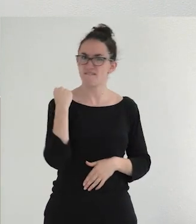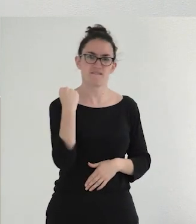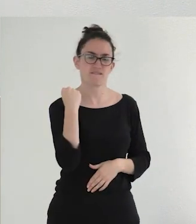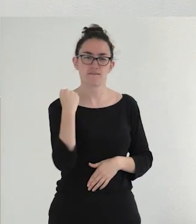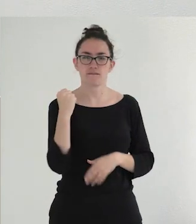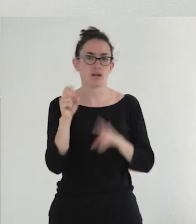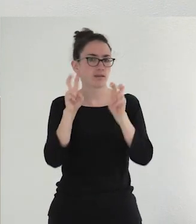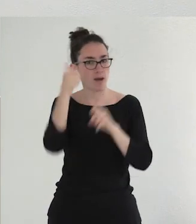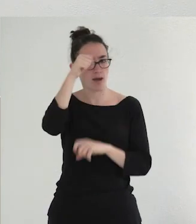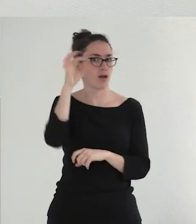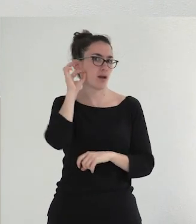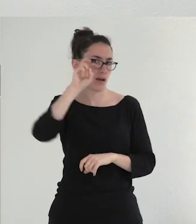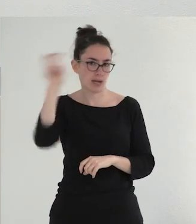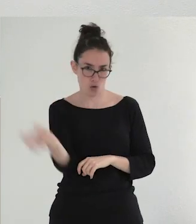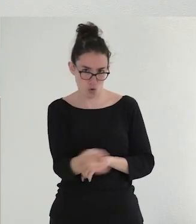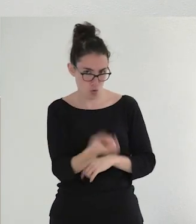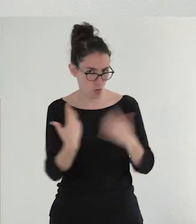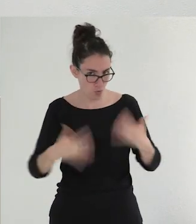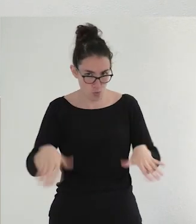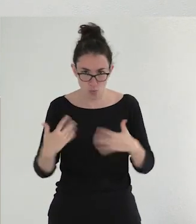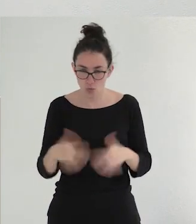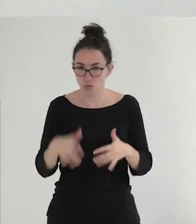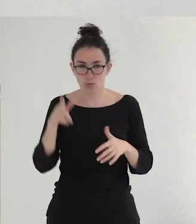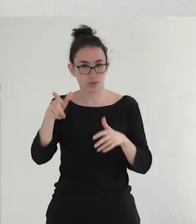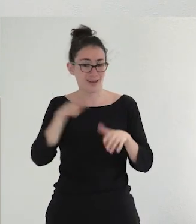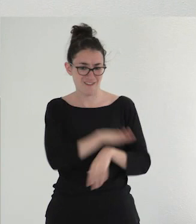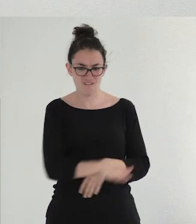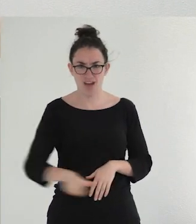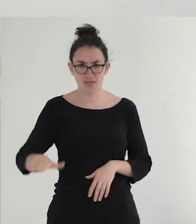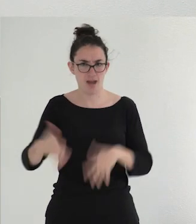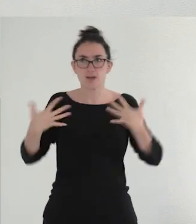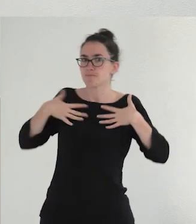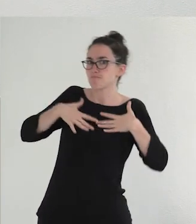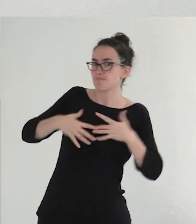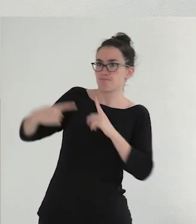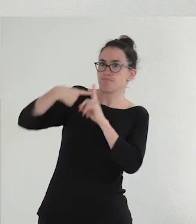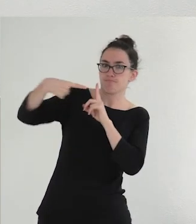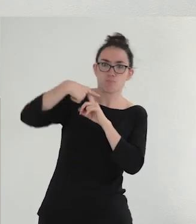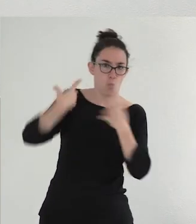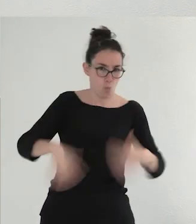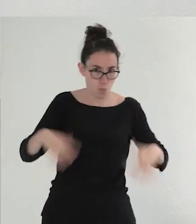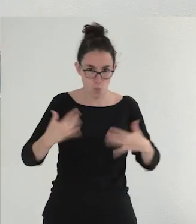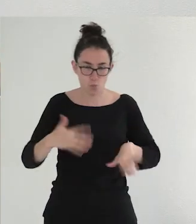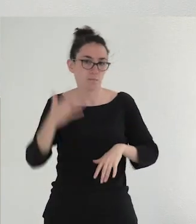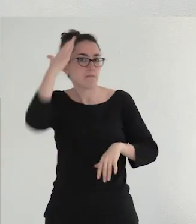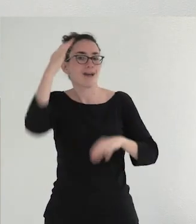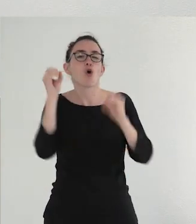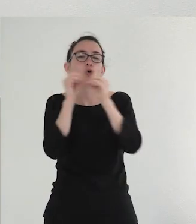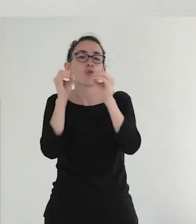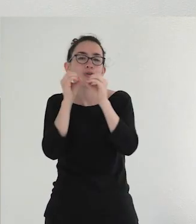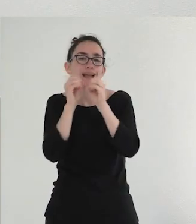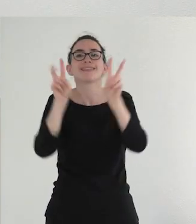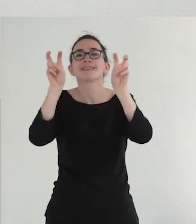que se habla de la ideología de género. Bueno, más ideología de género que la socialización de género en la infancia no la hay, ¿no? Si tú le preguntas a Google que te diga Google Imágenes,